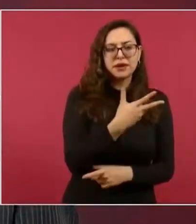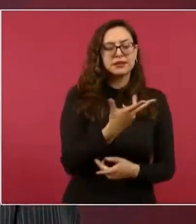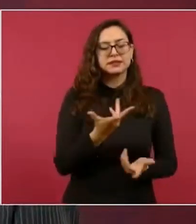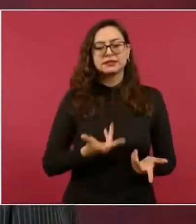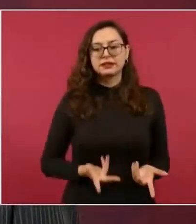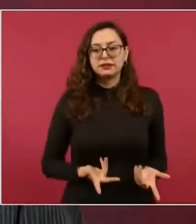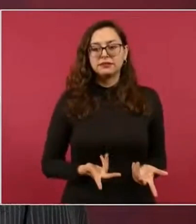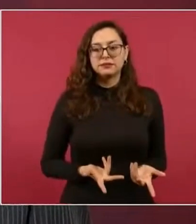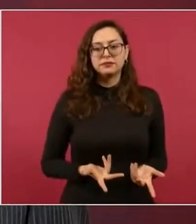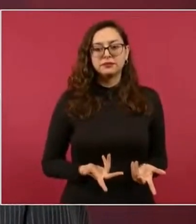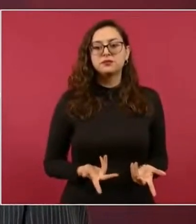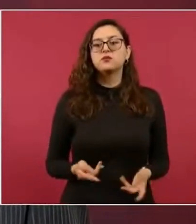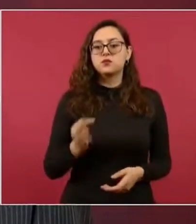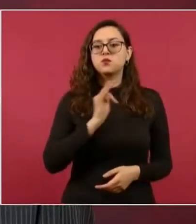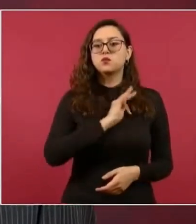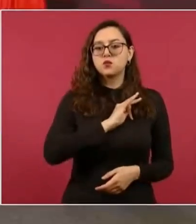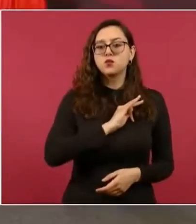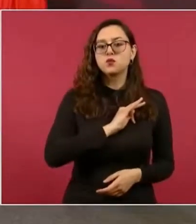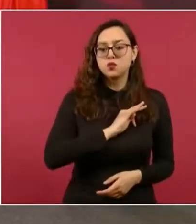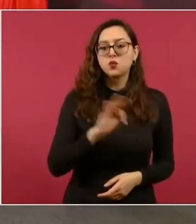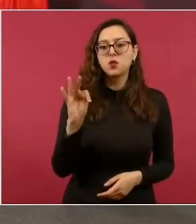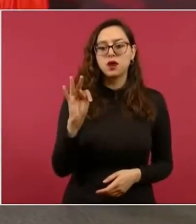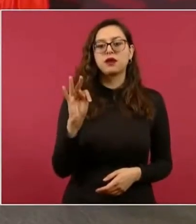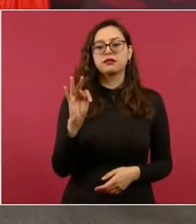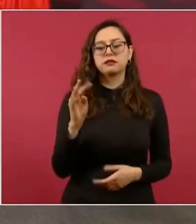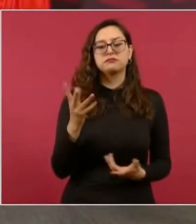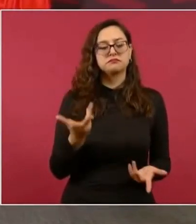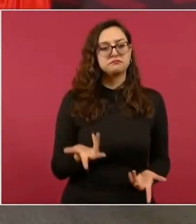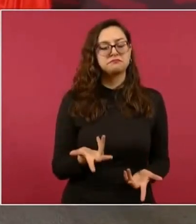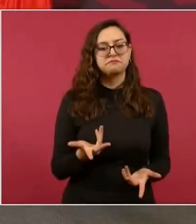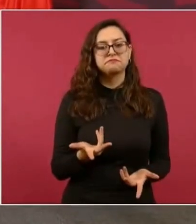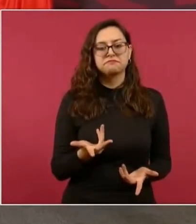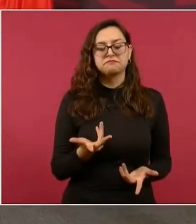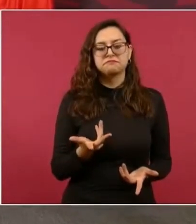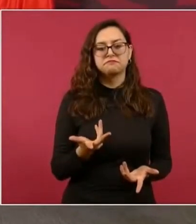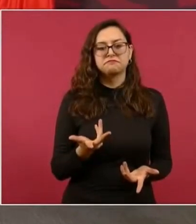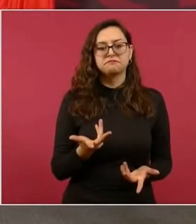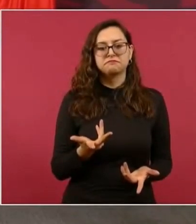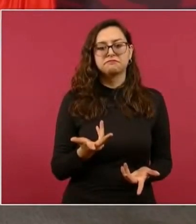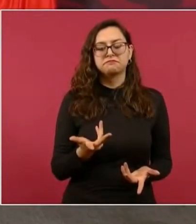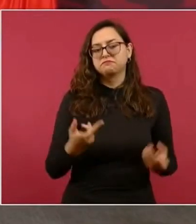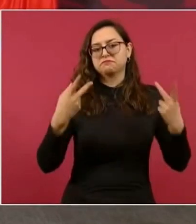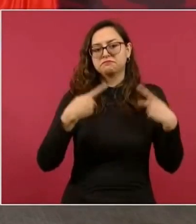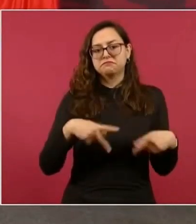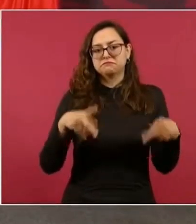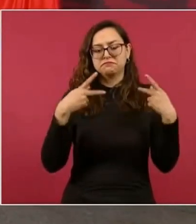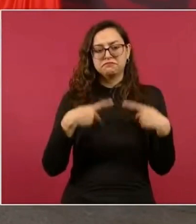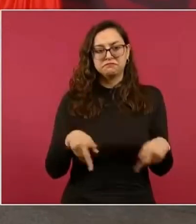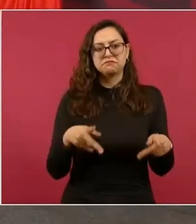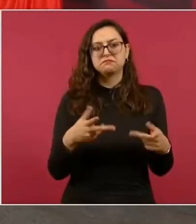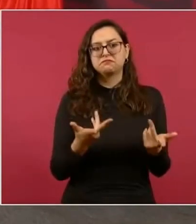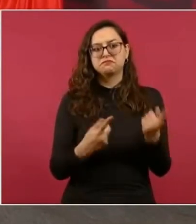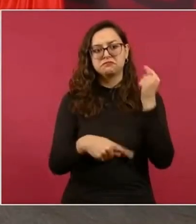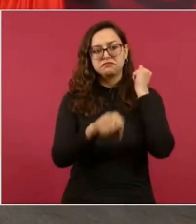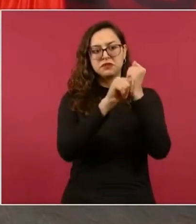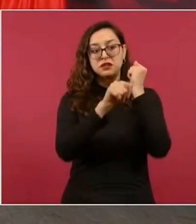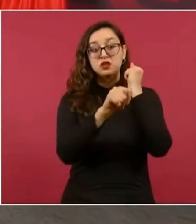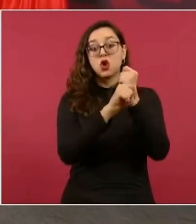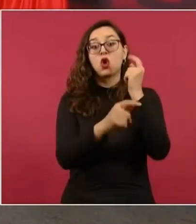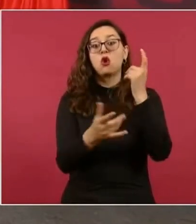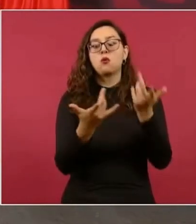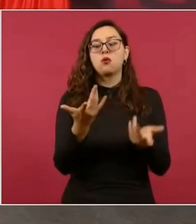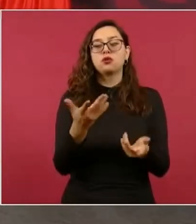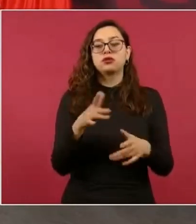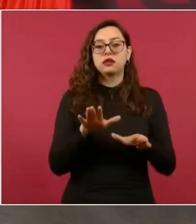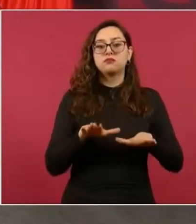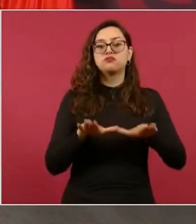todos los que se dedican a la aviación o el transporte de carga.